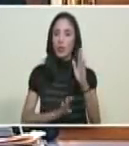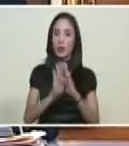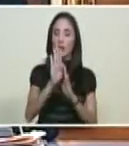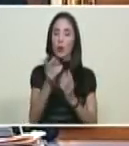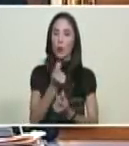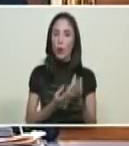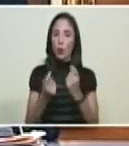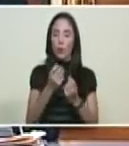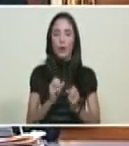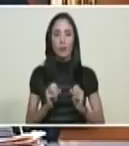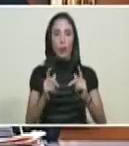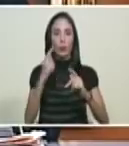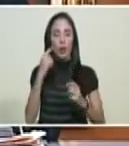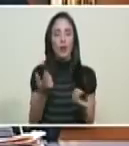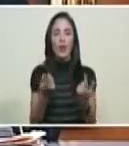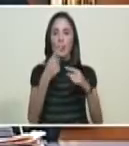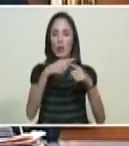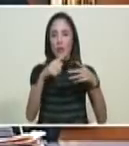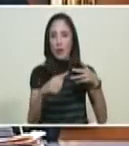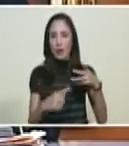económico en todos los campos.